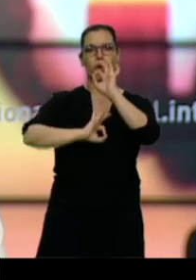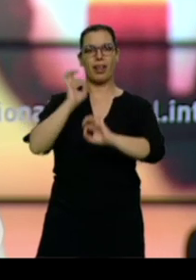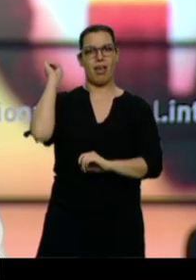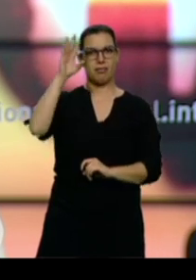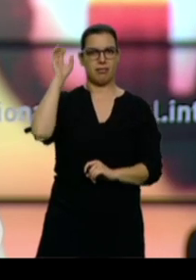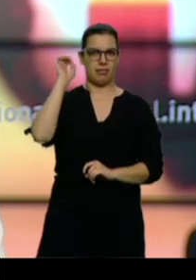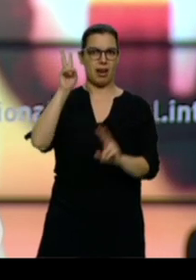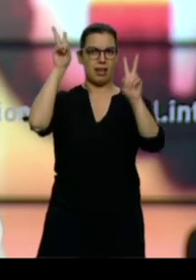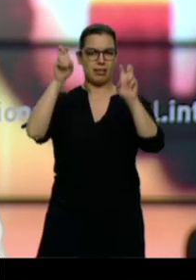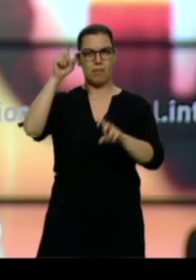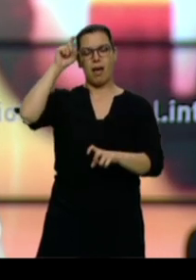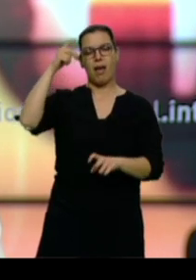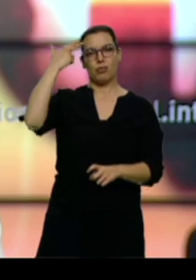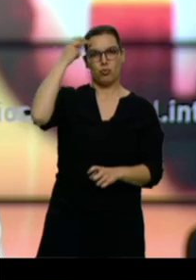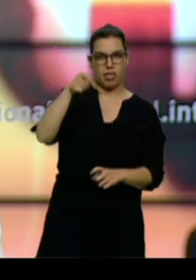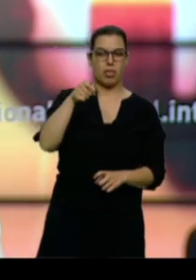los meses de mayo y junio.